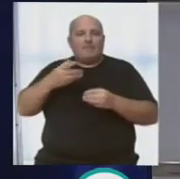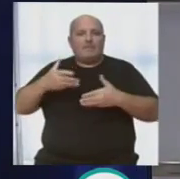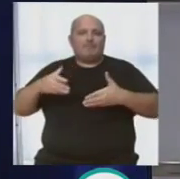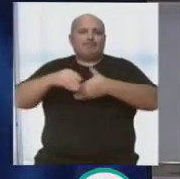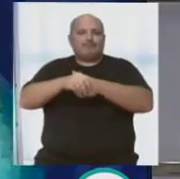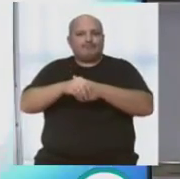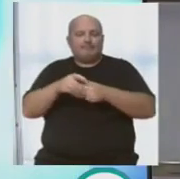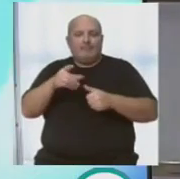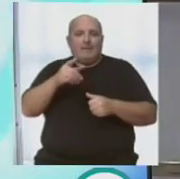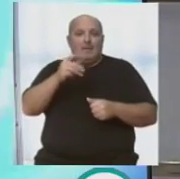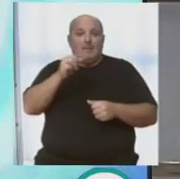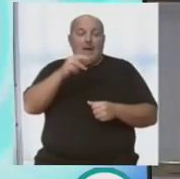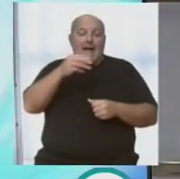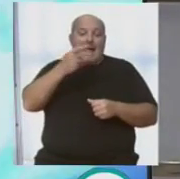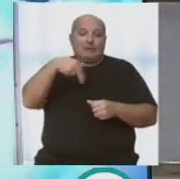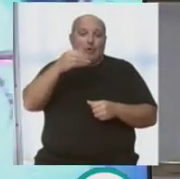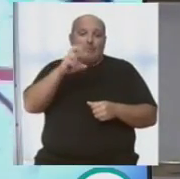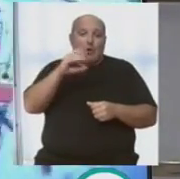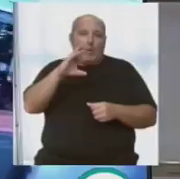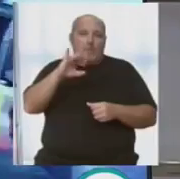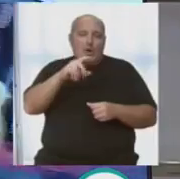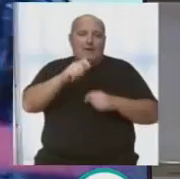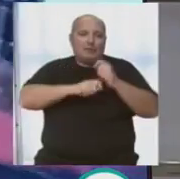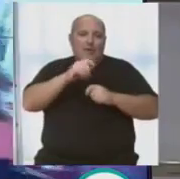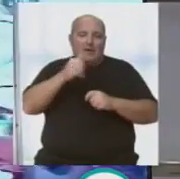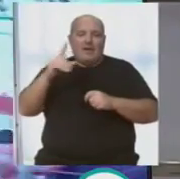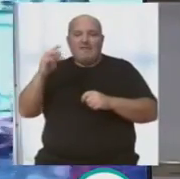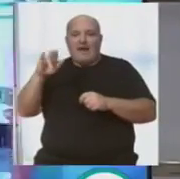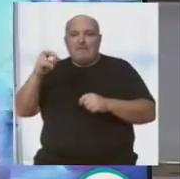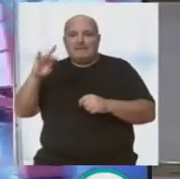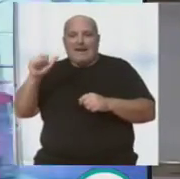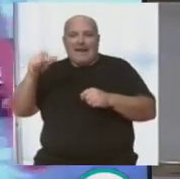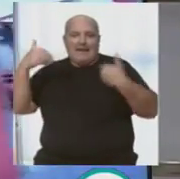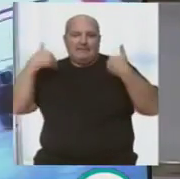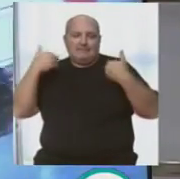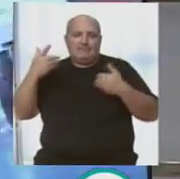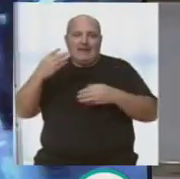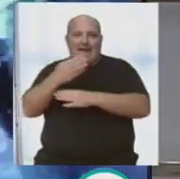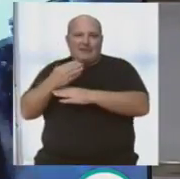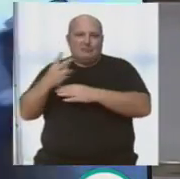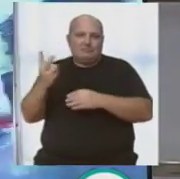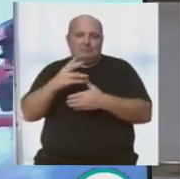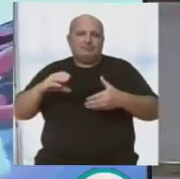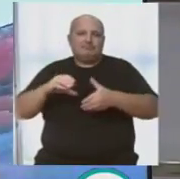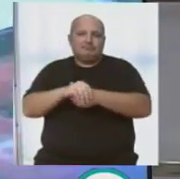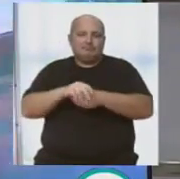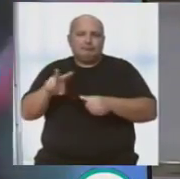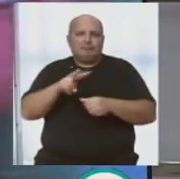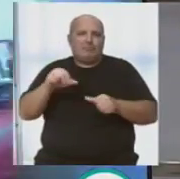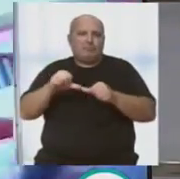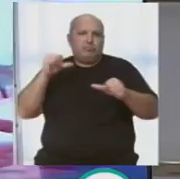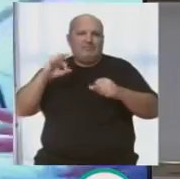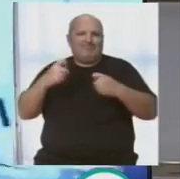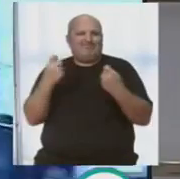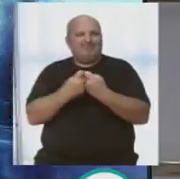la mano Antonio Procopión por parte de Ascoga y Fali Pastrana de El Cañón. Una mano, un abrazo que